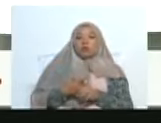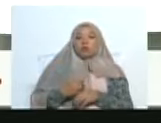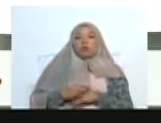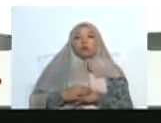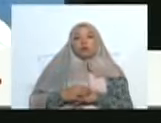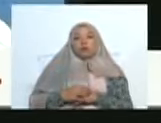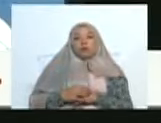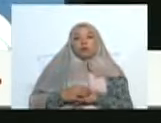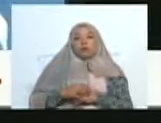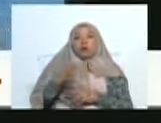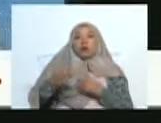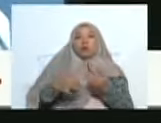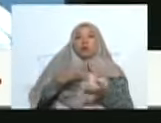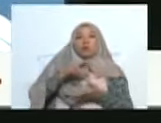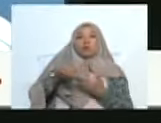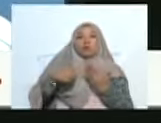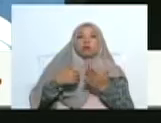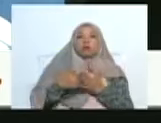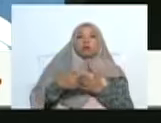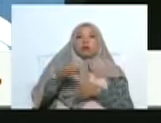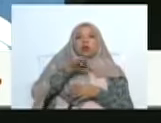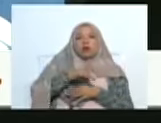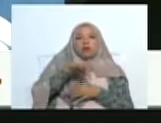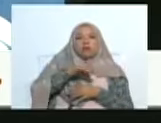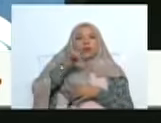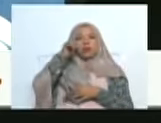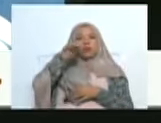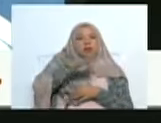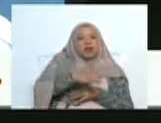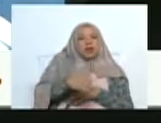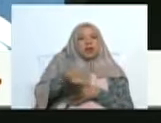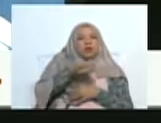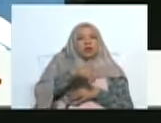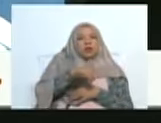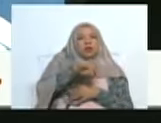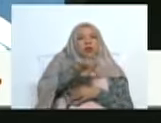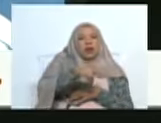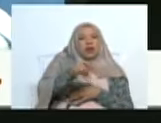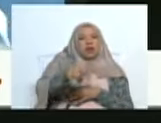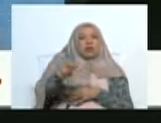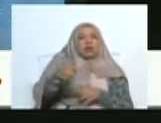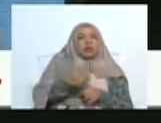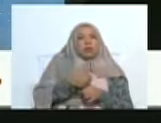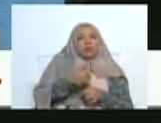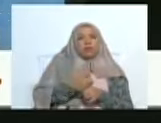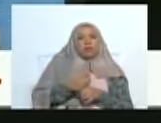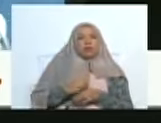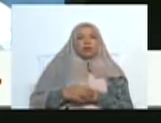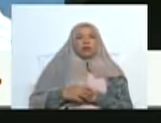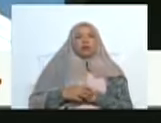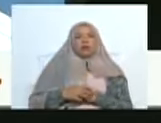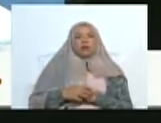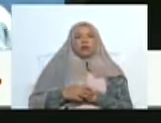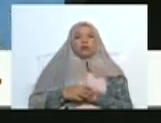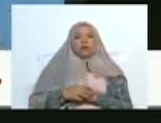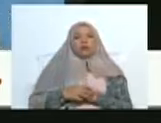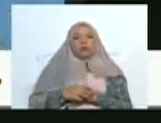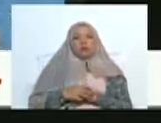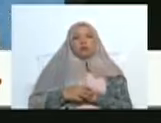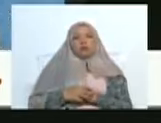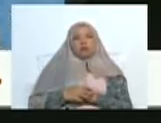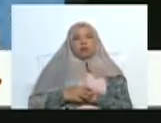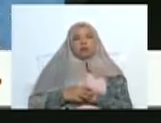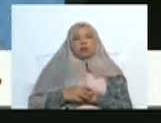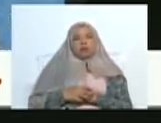elemento fundamental, o uno de sus elementos fundamentales del desarrollo económico, el turismo. Y están los números allí, son números